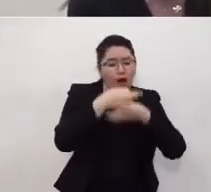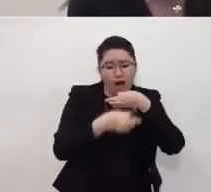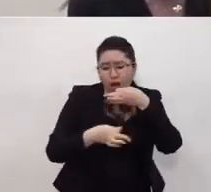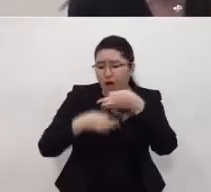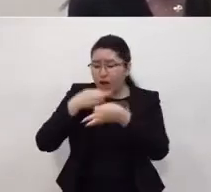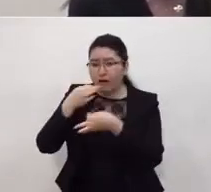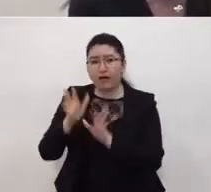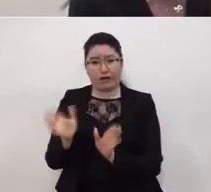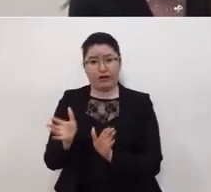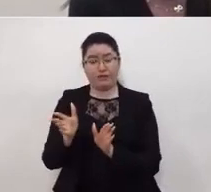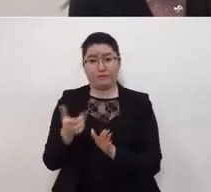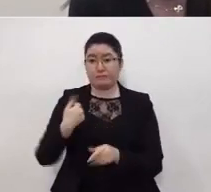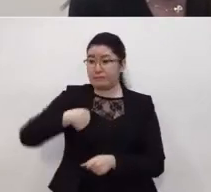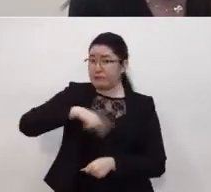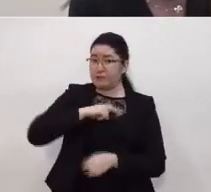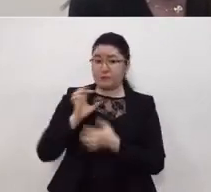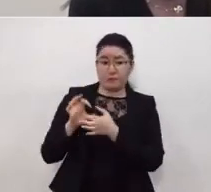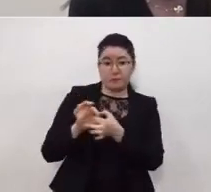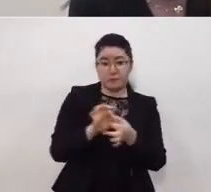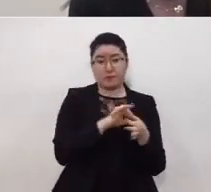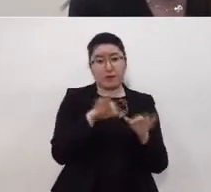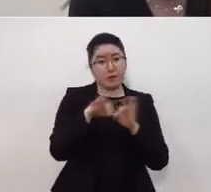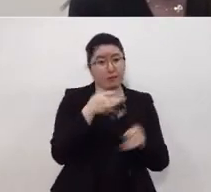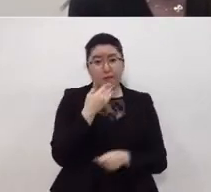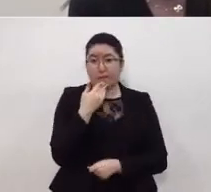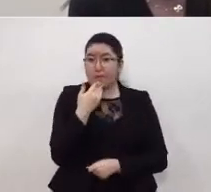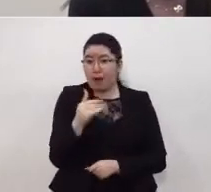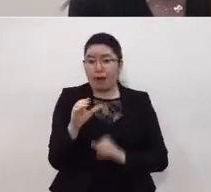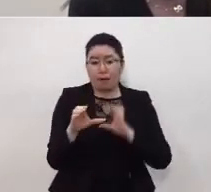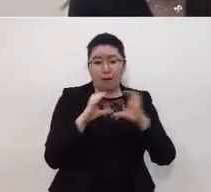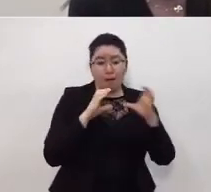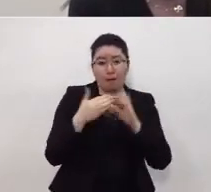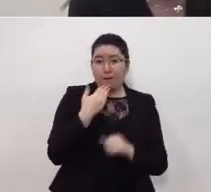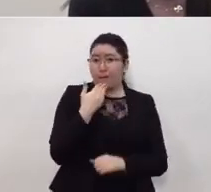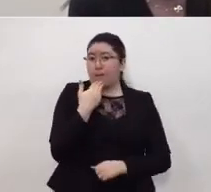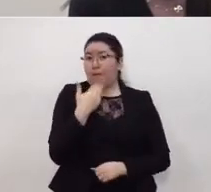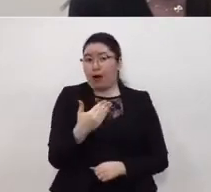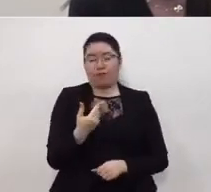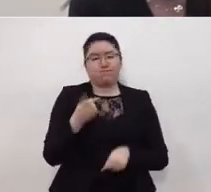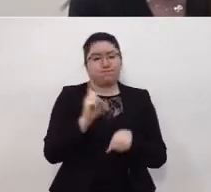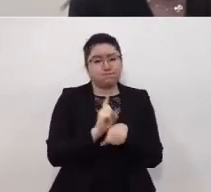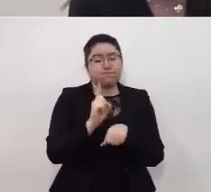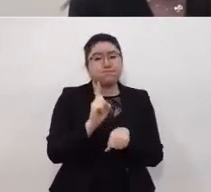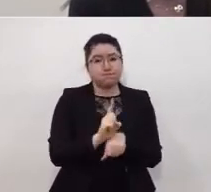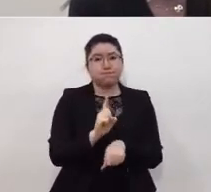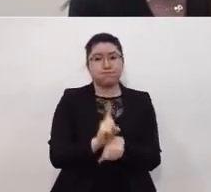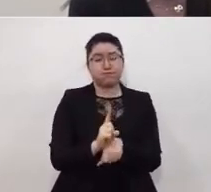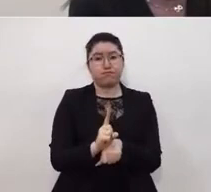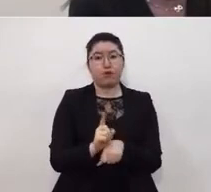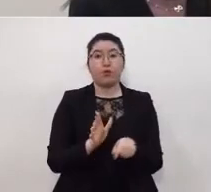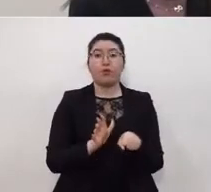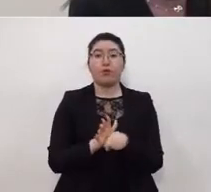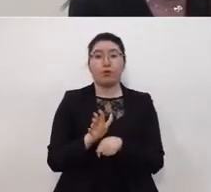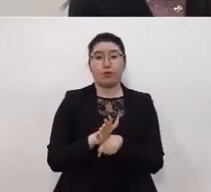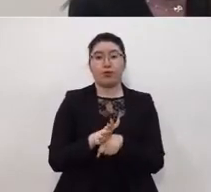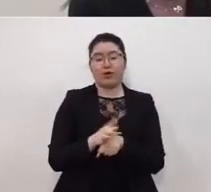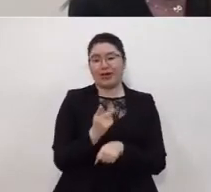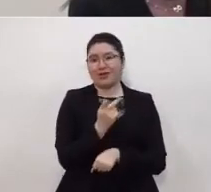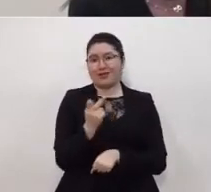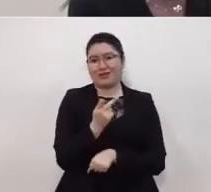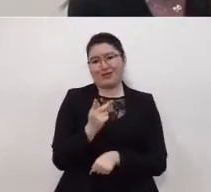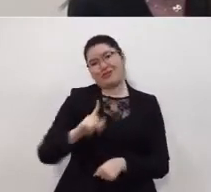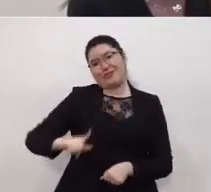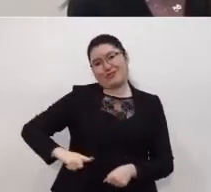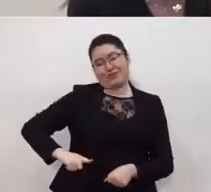respectivas y mantenemos una excelente coordinación y comunicación que es prácticamente diaria con ambos